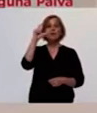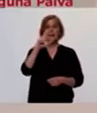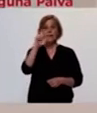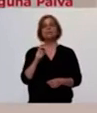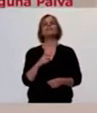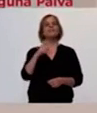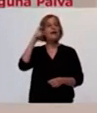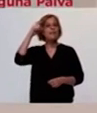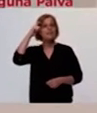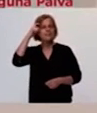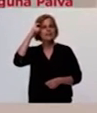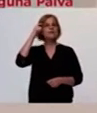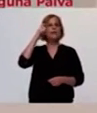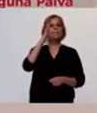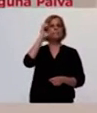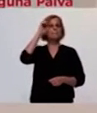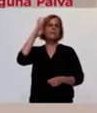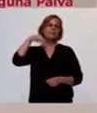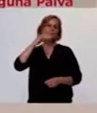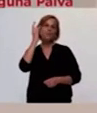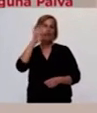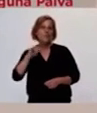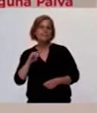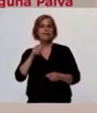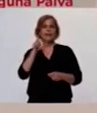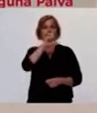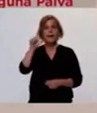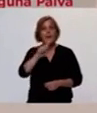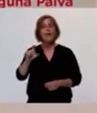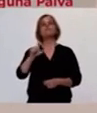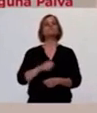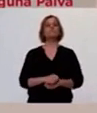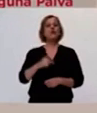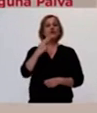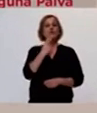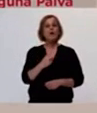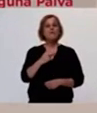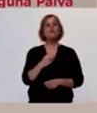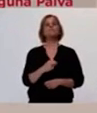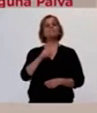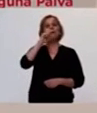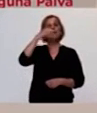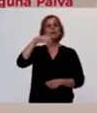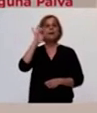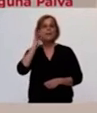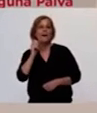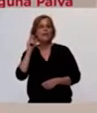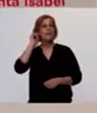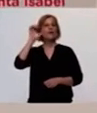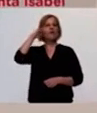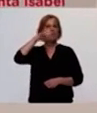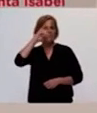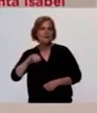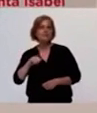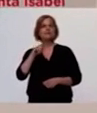Capitán Bermúdez y Recreo, 9 en Fray Luis Beltrán, 8 en Cañada de Gómez, Laguna